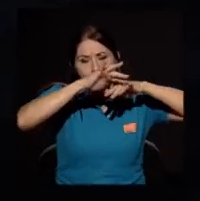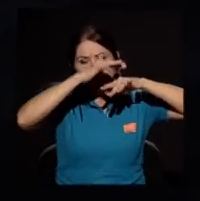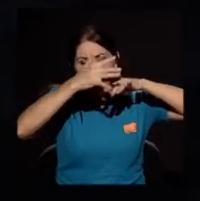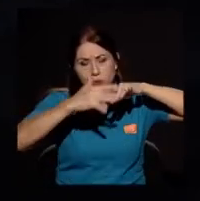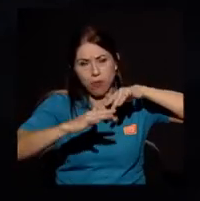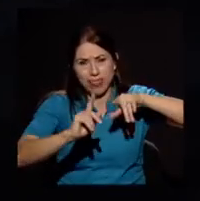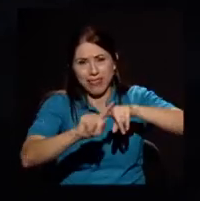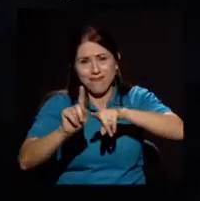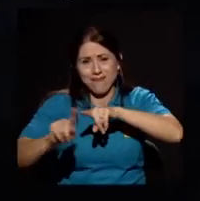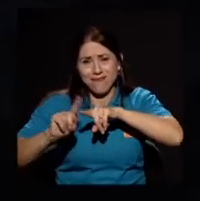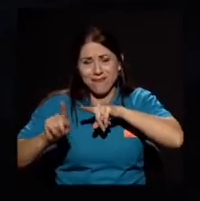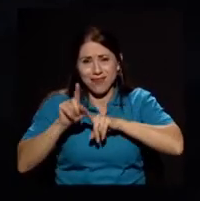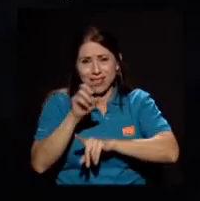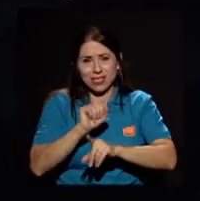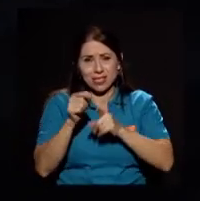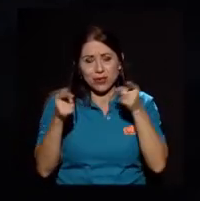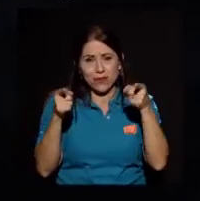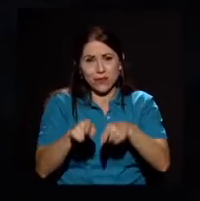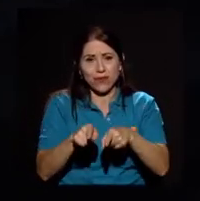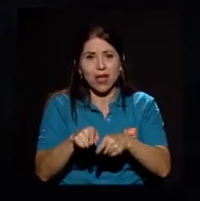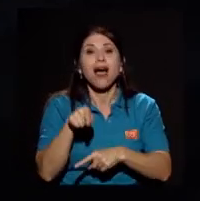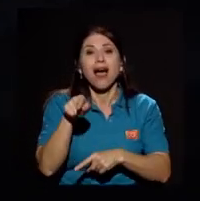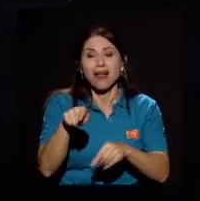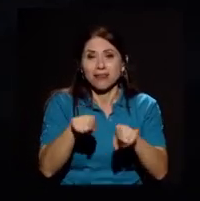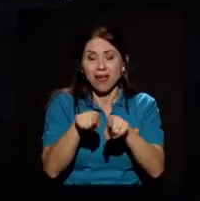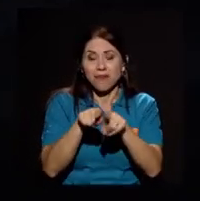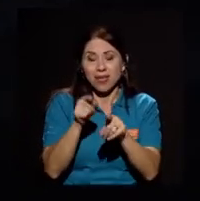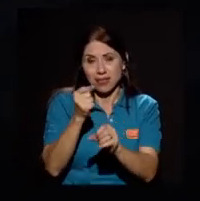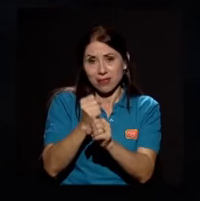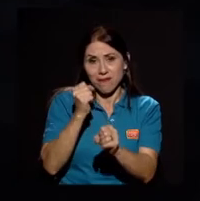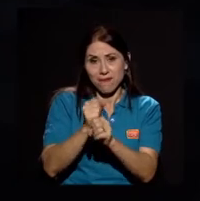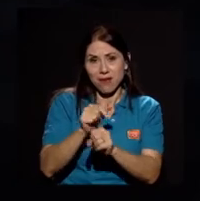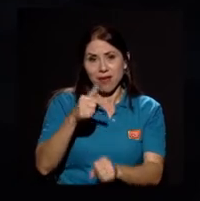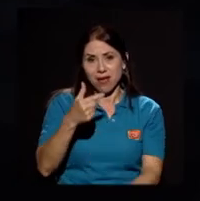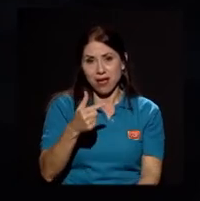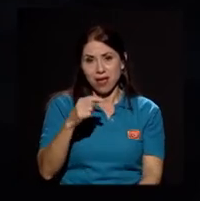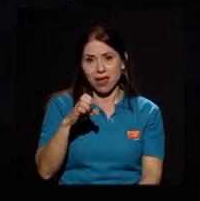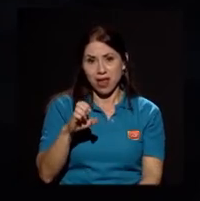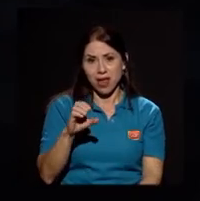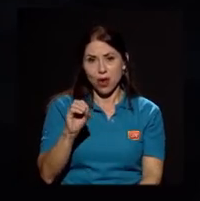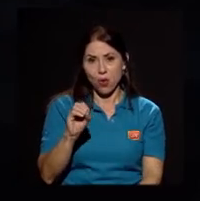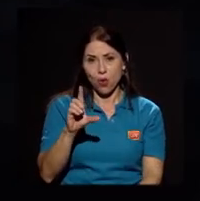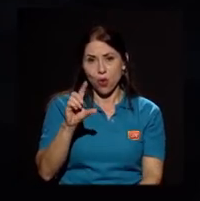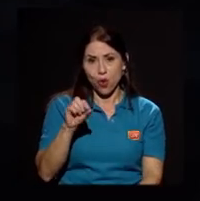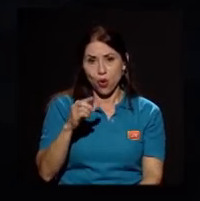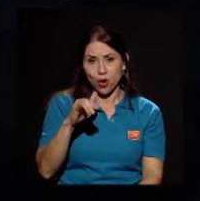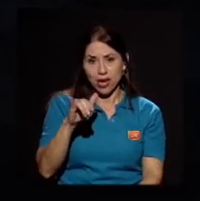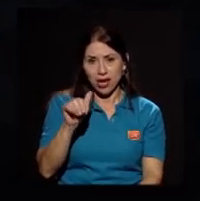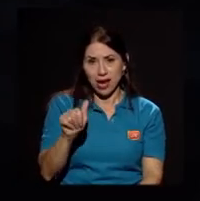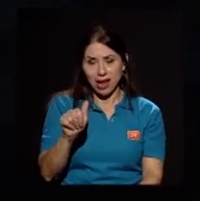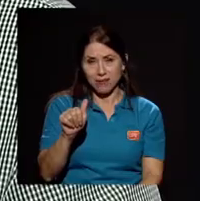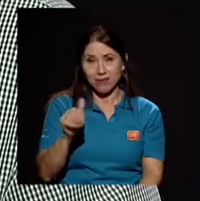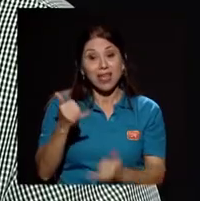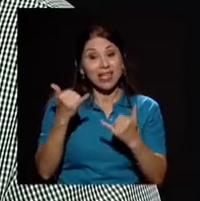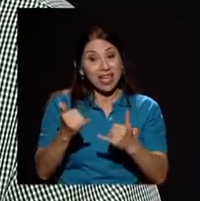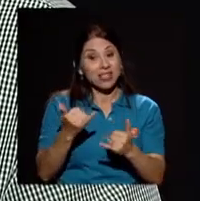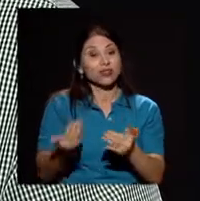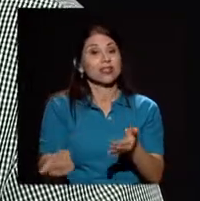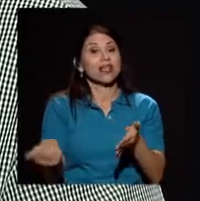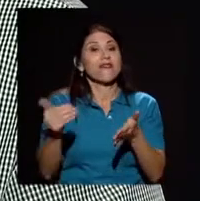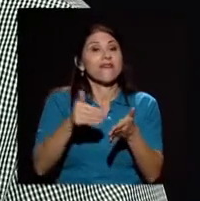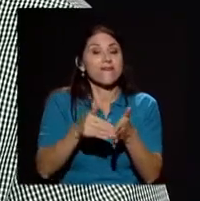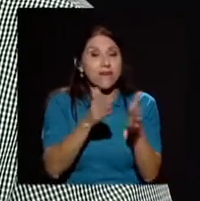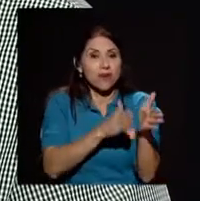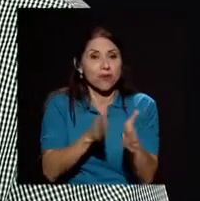y ahí es donde viene también la intervención geológica que es referente a la parte de ordenamiento territorial que es muy importante